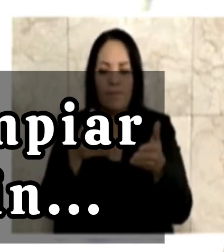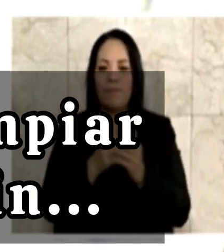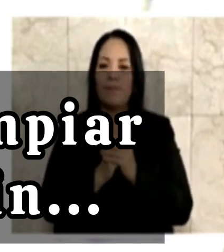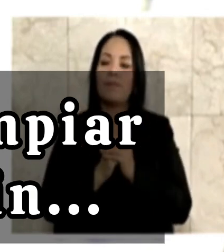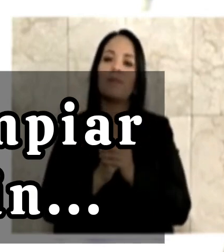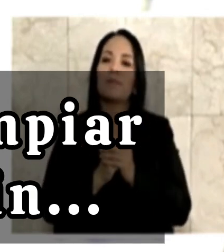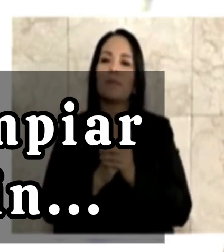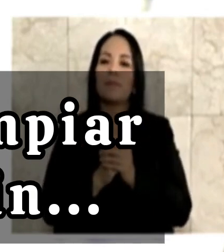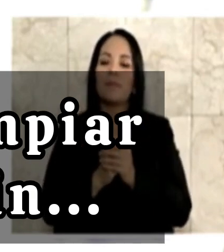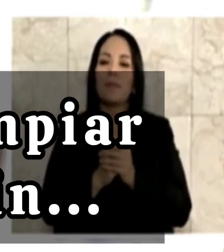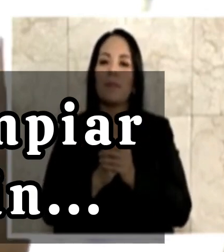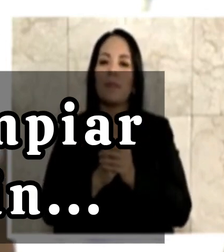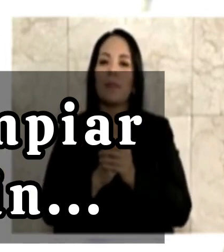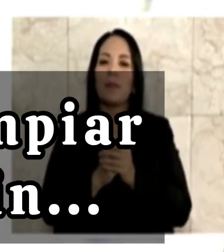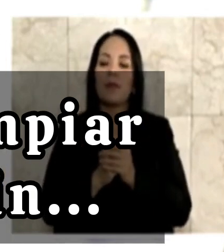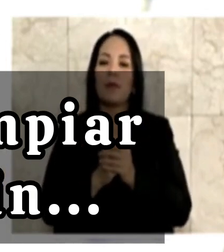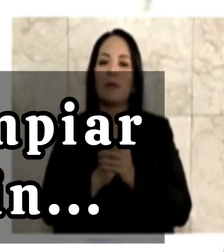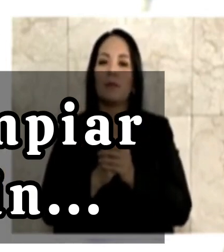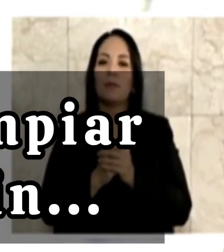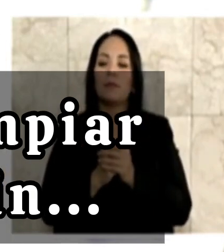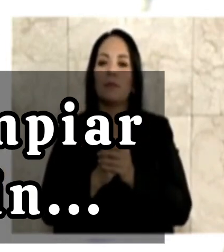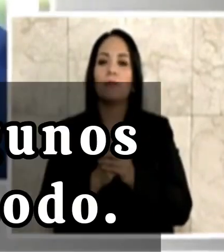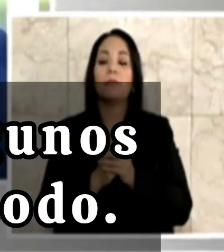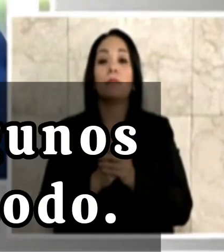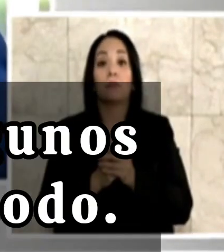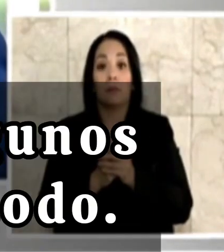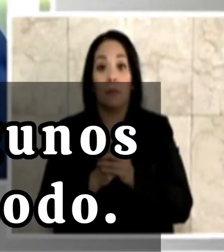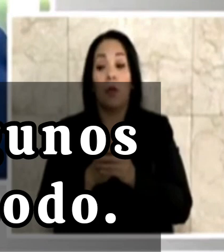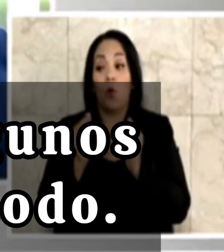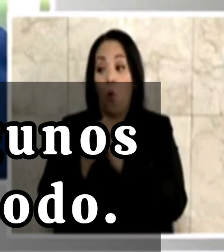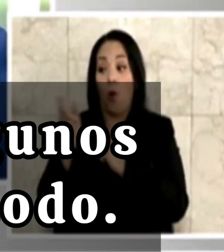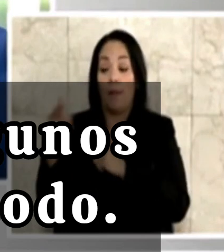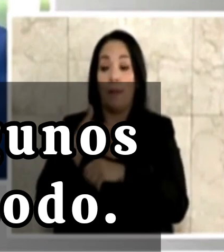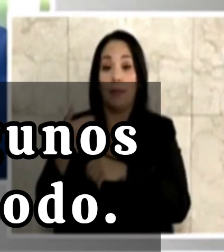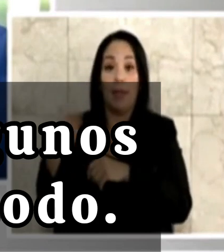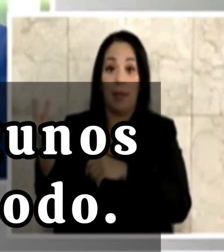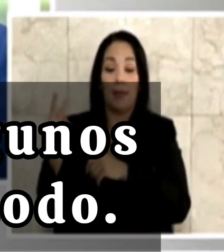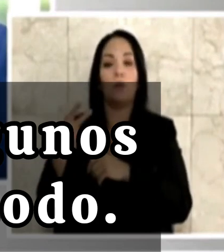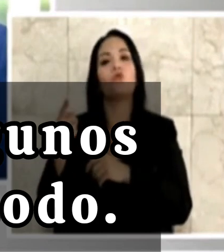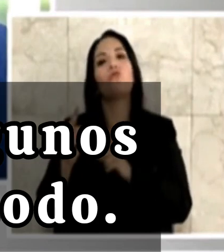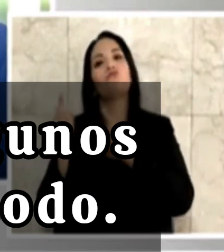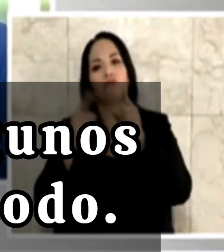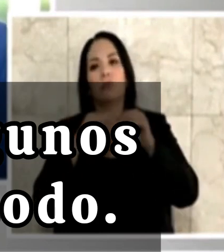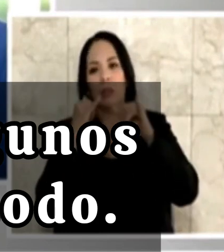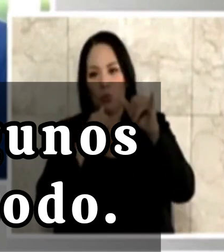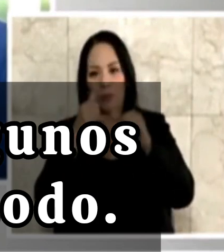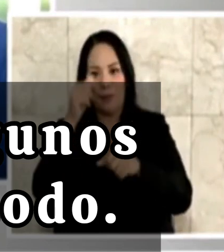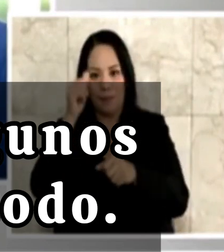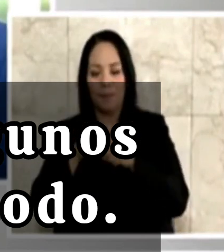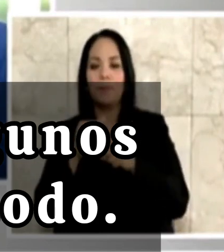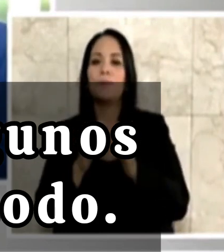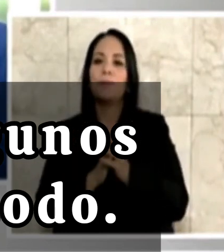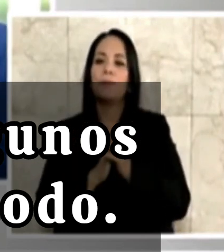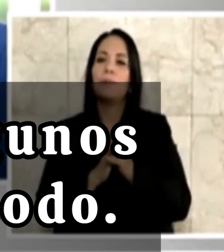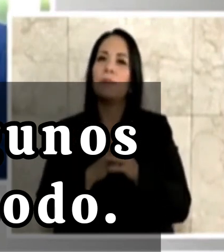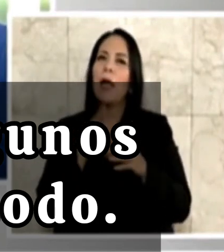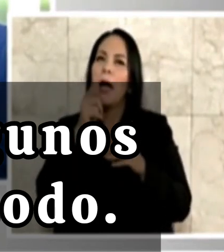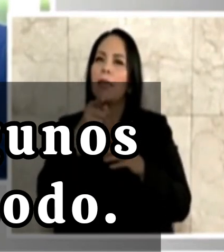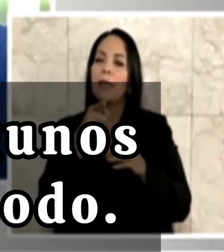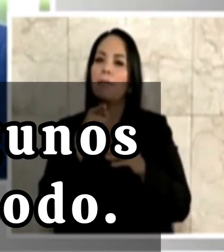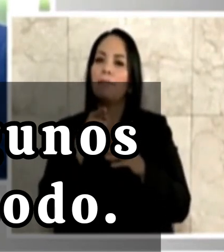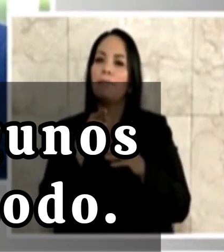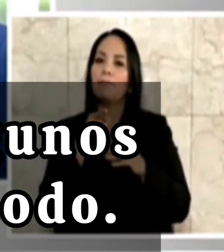Probablemente por las denuncias que se hicieron en compañía del presidente aquí se ha desatado como ese mayor